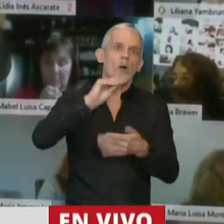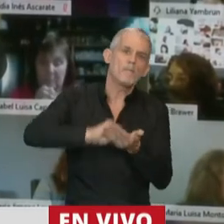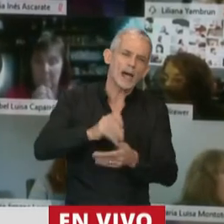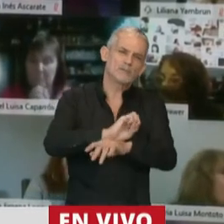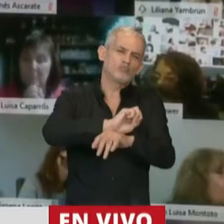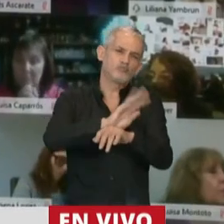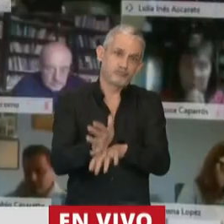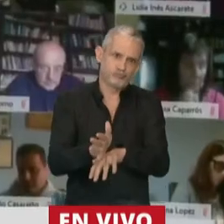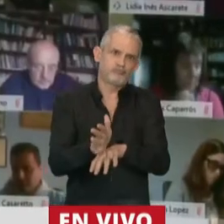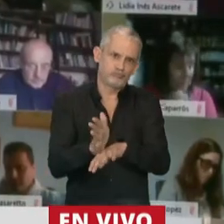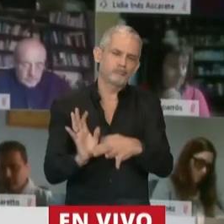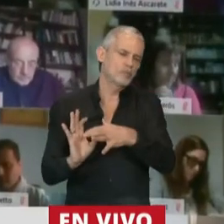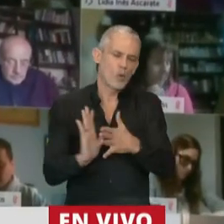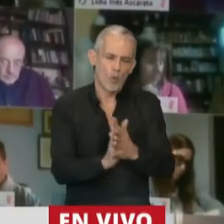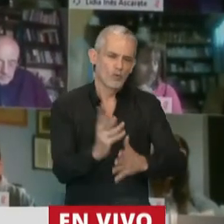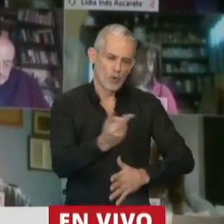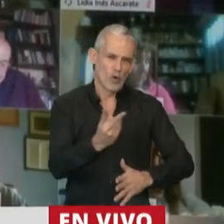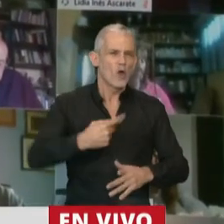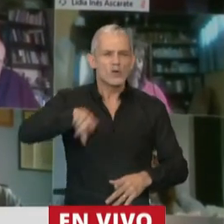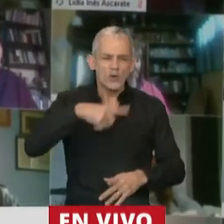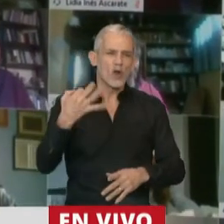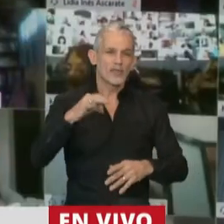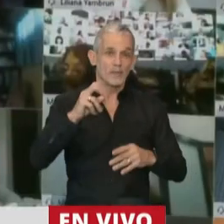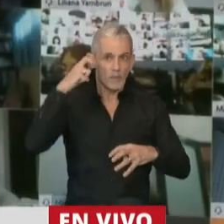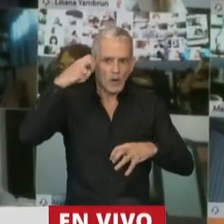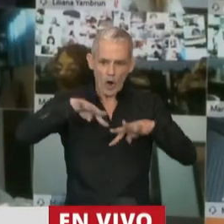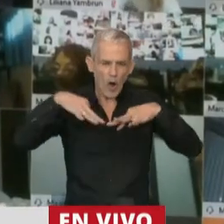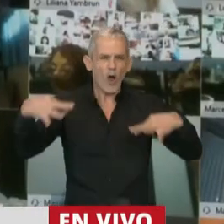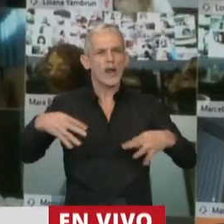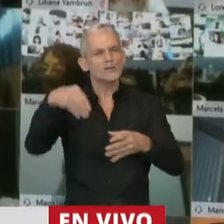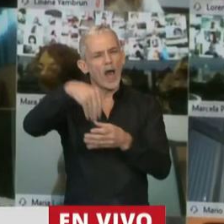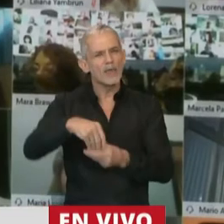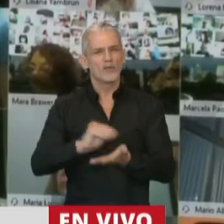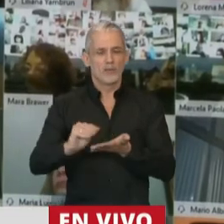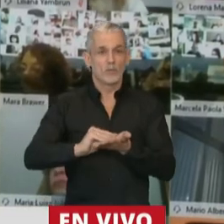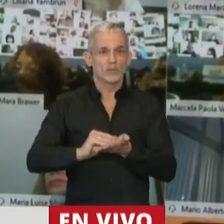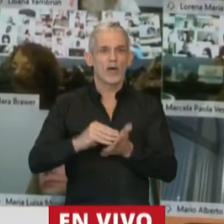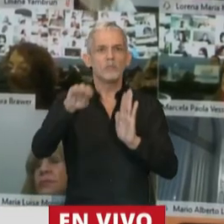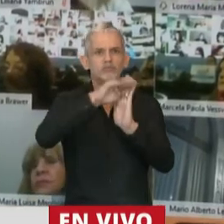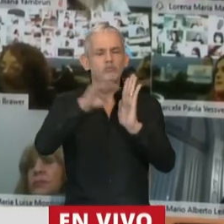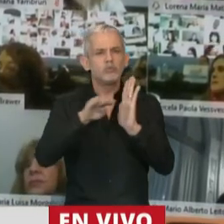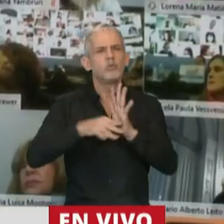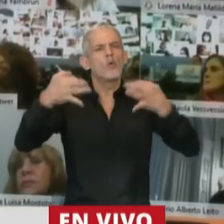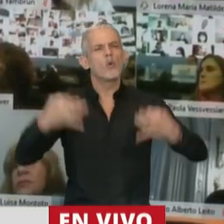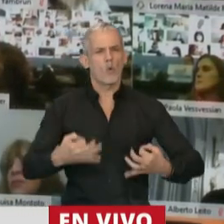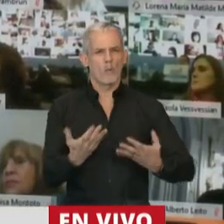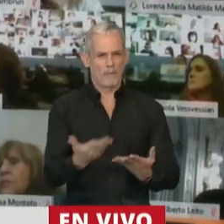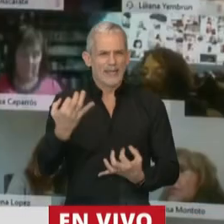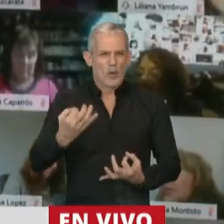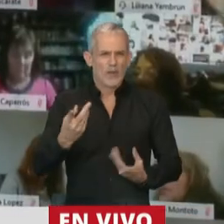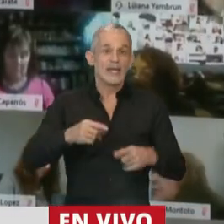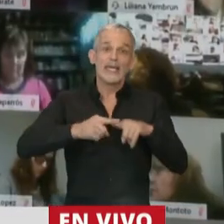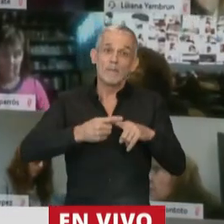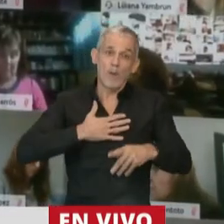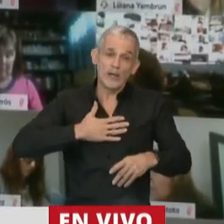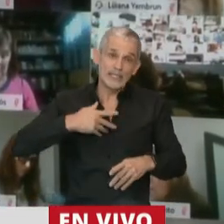de gracia que nos ha pegado esta pandemia. Hagámoslo adentro de este recinto cumpliendo con las reglas que tenemos que cumplir. Y hagámoslo desde la